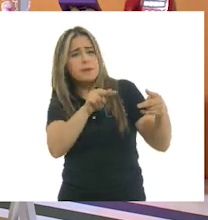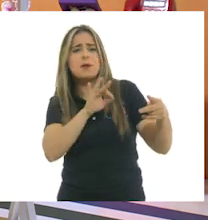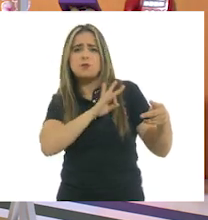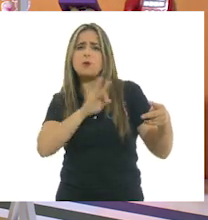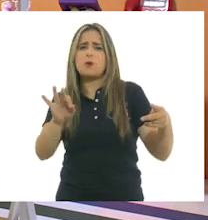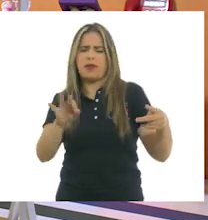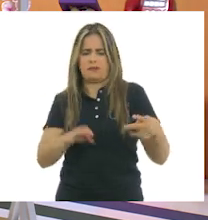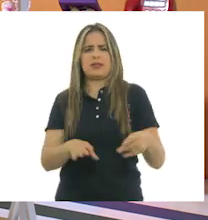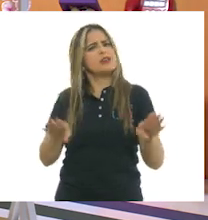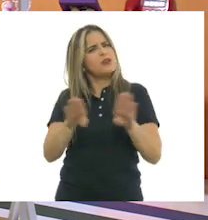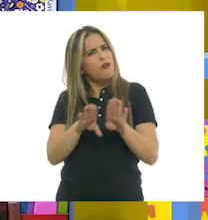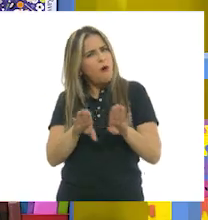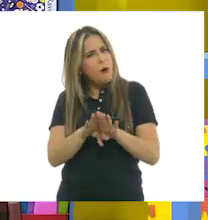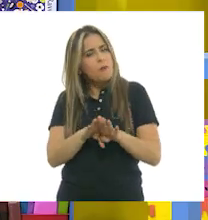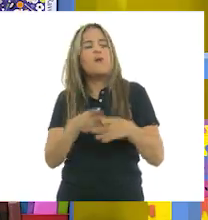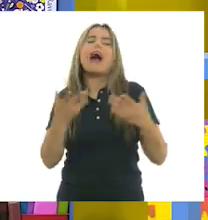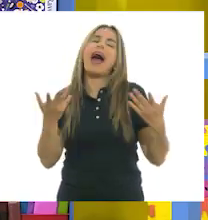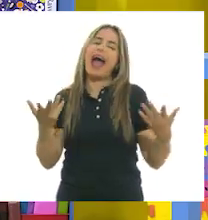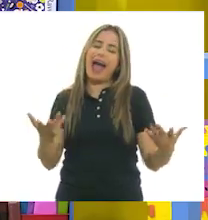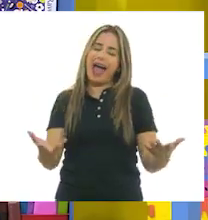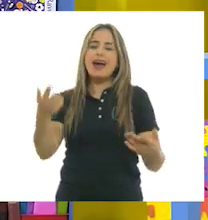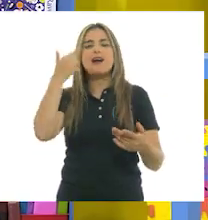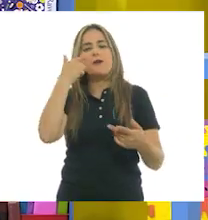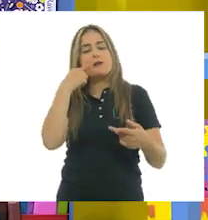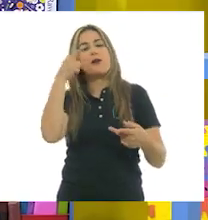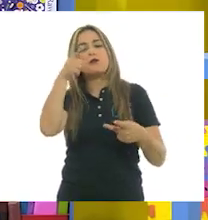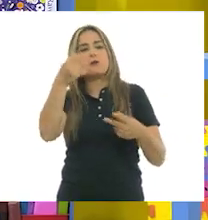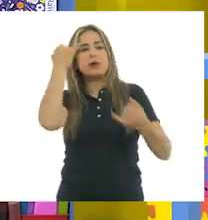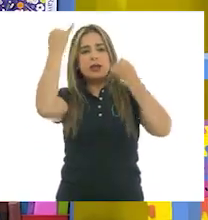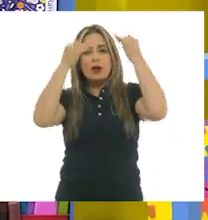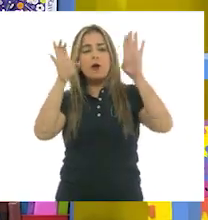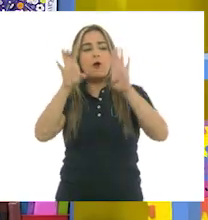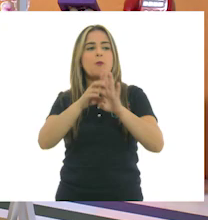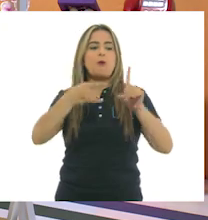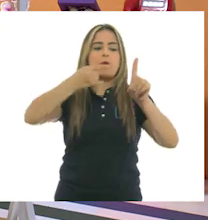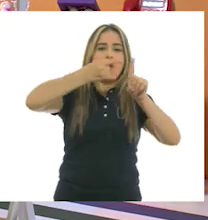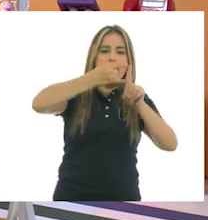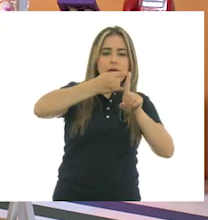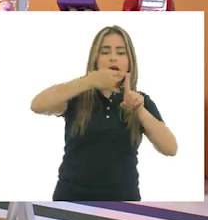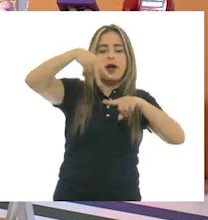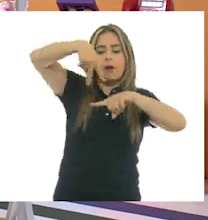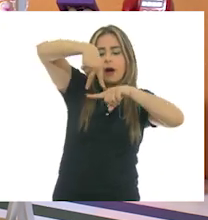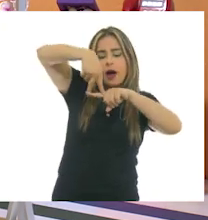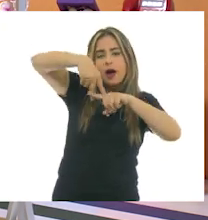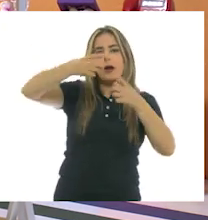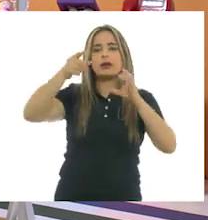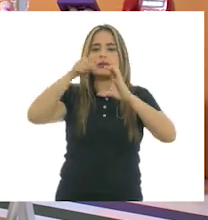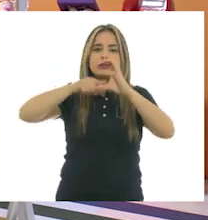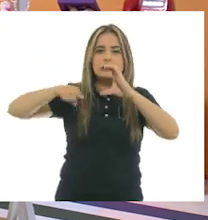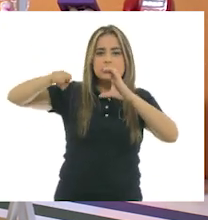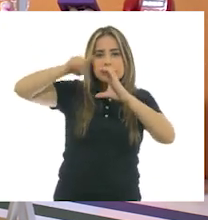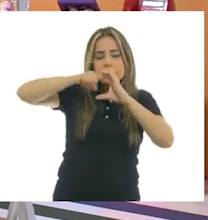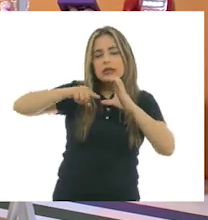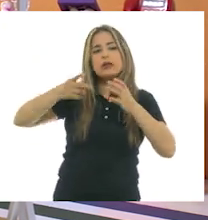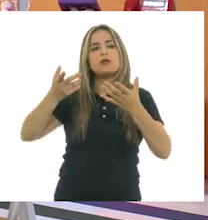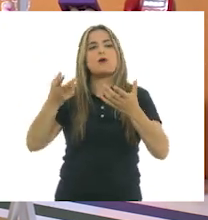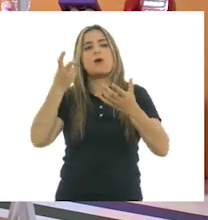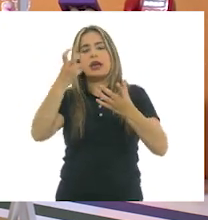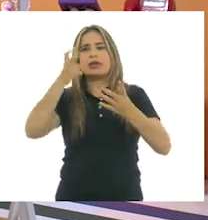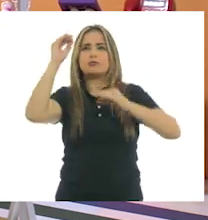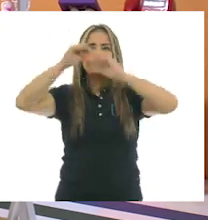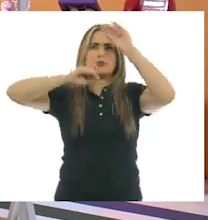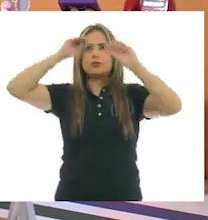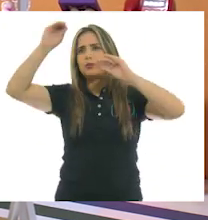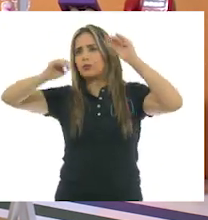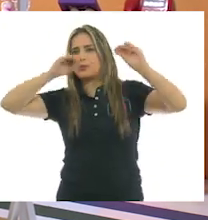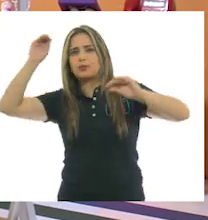Bueno, justamente generando, por ejemplo, unas formas geométricas, un montón de formas geométricas